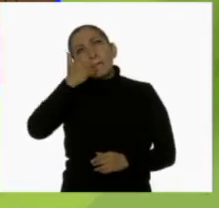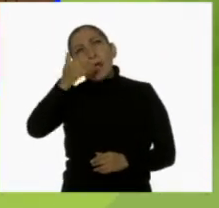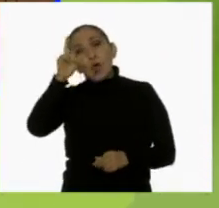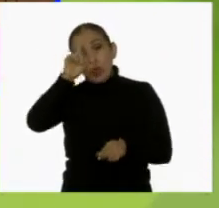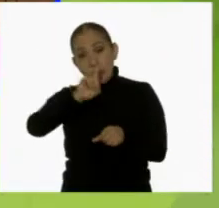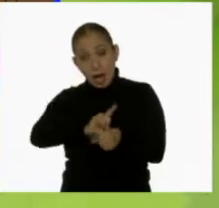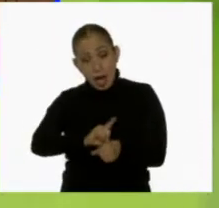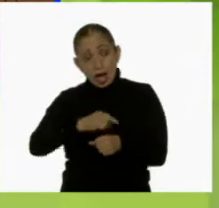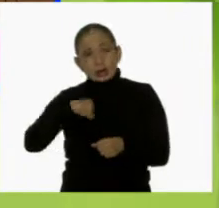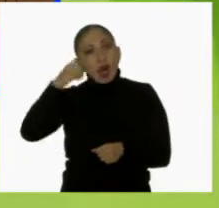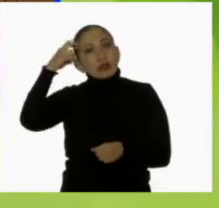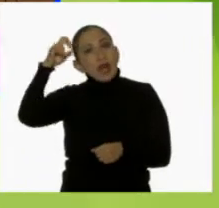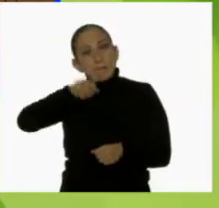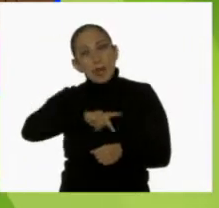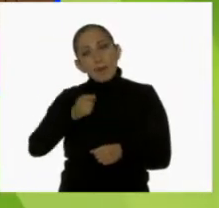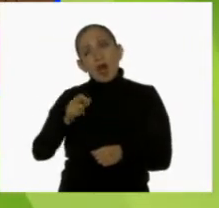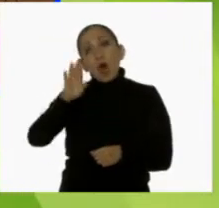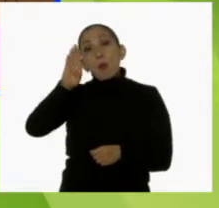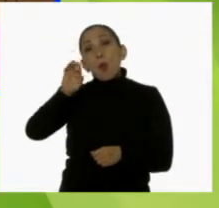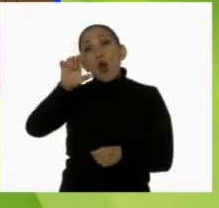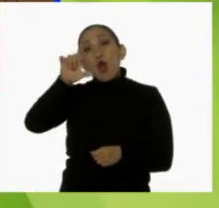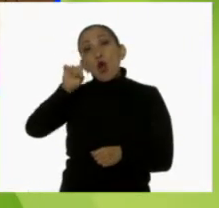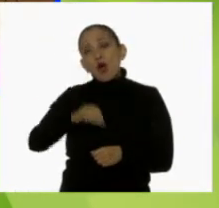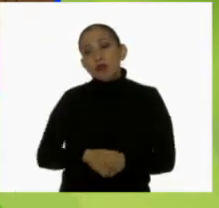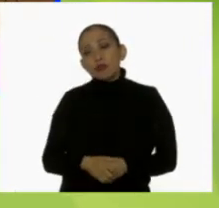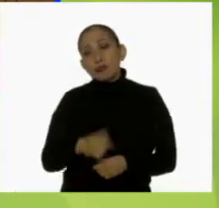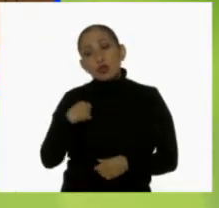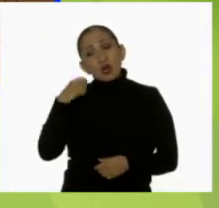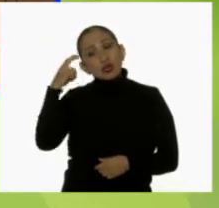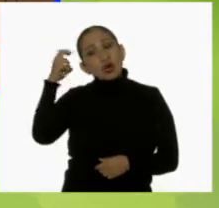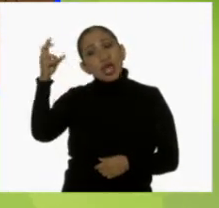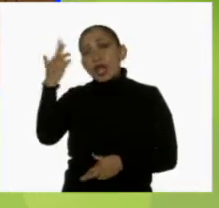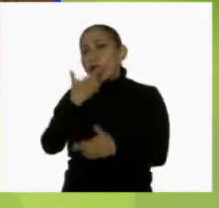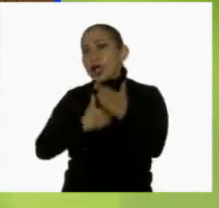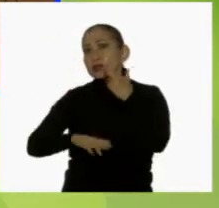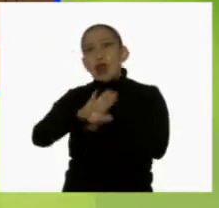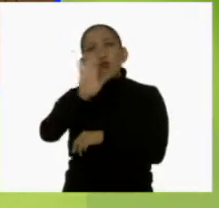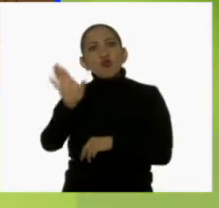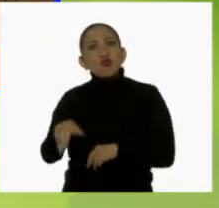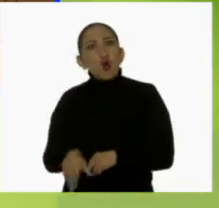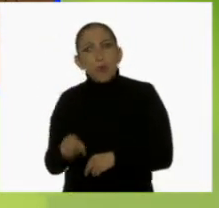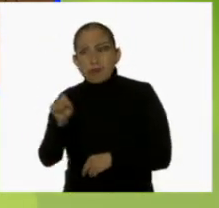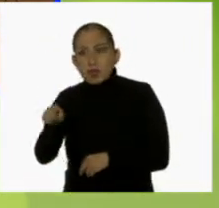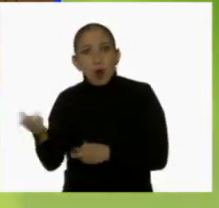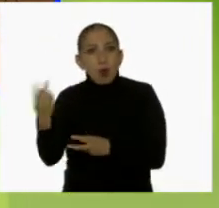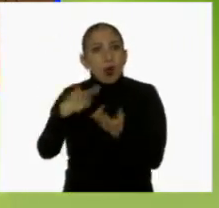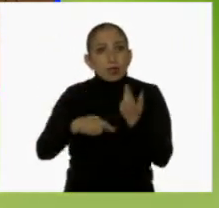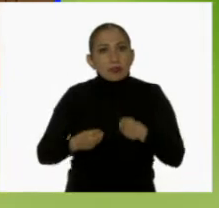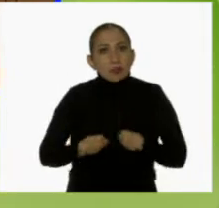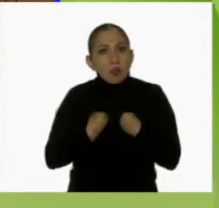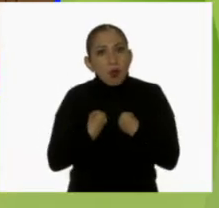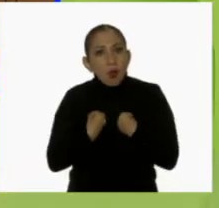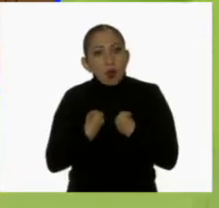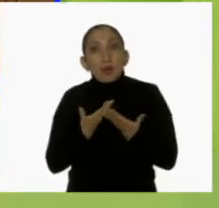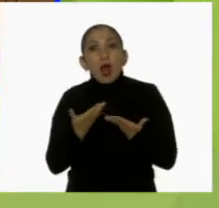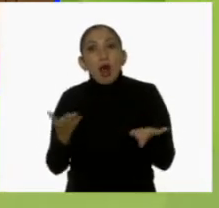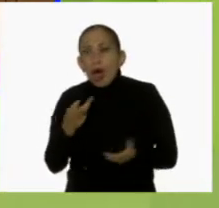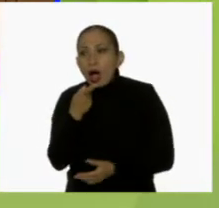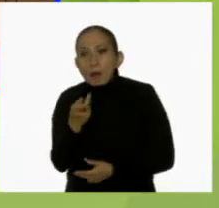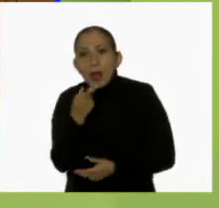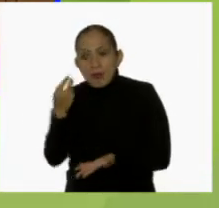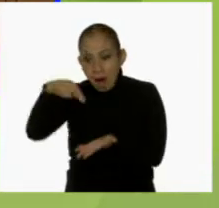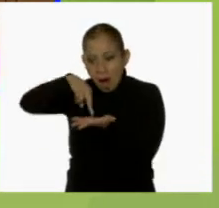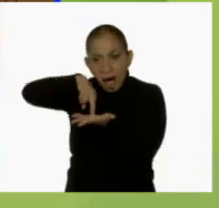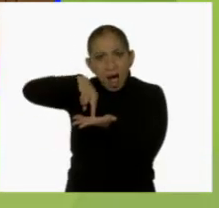que un día soñé con mi perro Bolo. Y soñé que regresaba de la muerte. Pero ahora podía hablar y